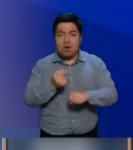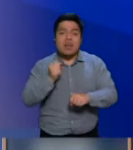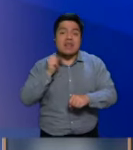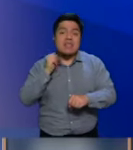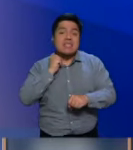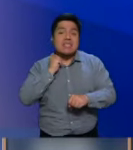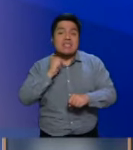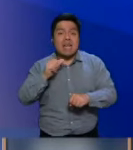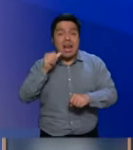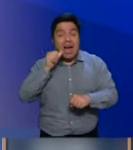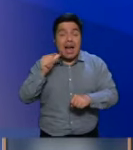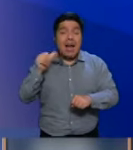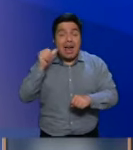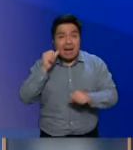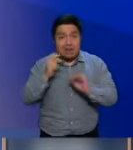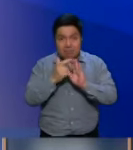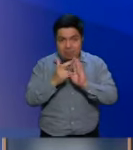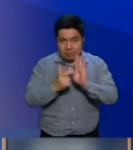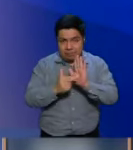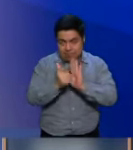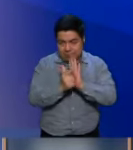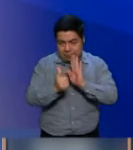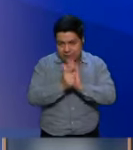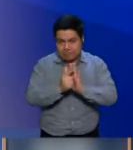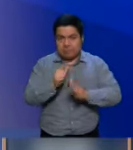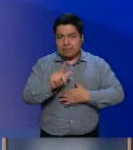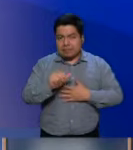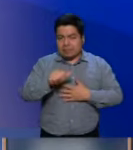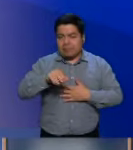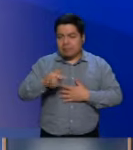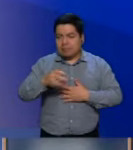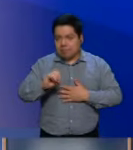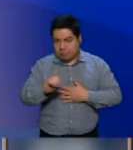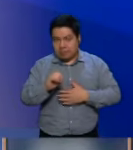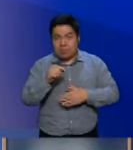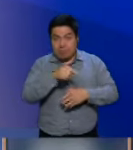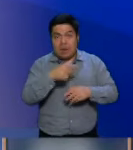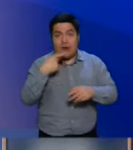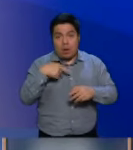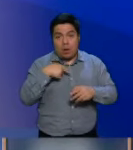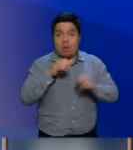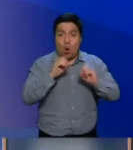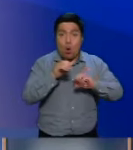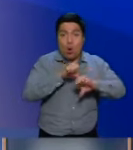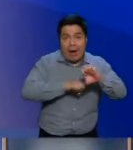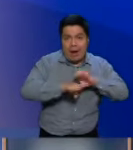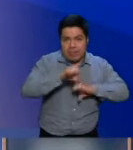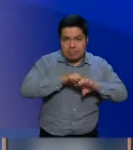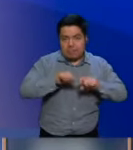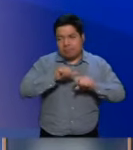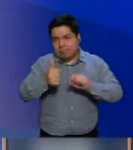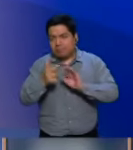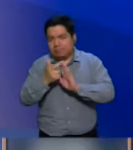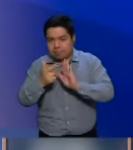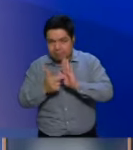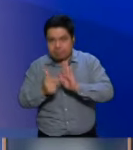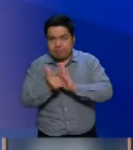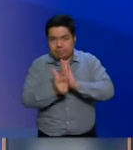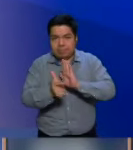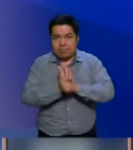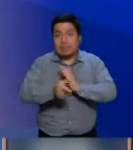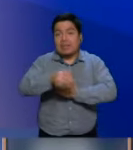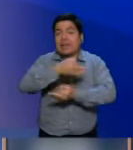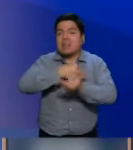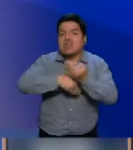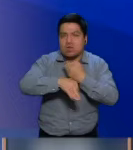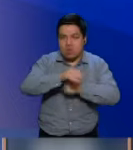ayer se aprobaron reformas a la ley de amparo que buscan evitar que el amparo para una persona o empresa invalide normas o leyes que se aplican para todo el